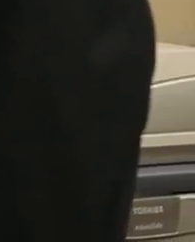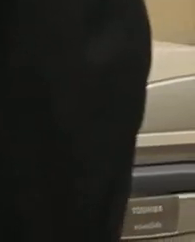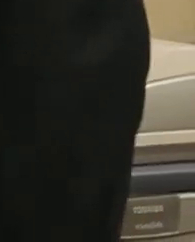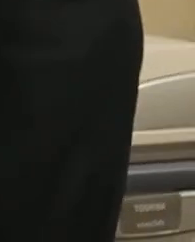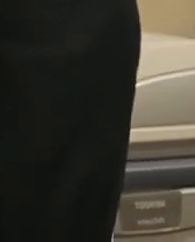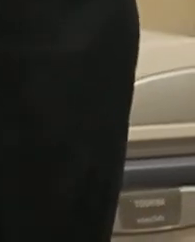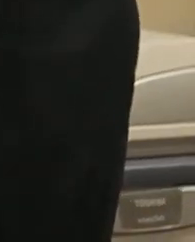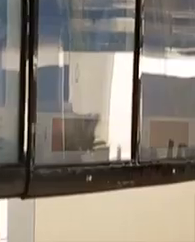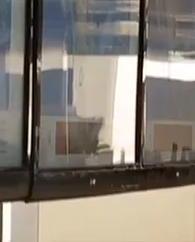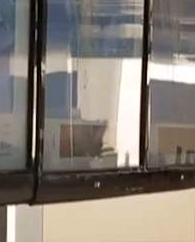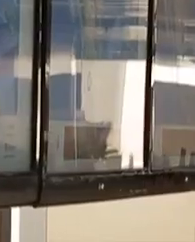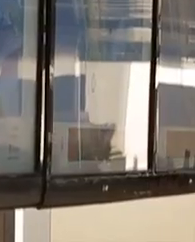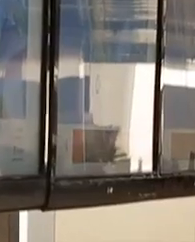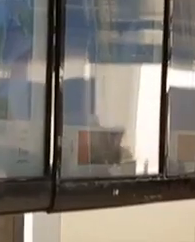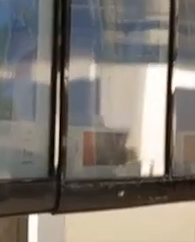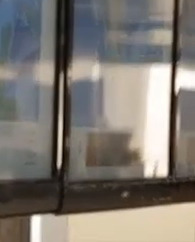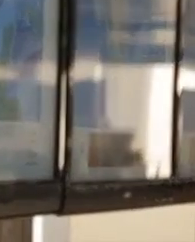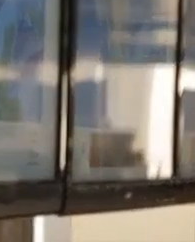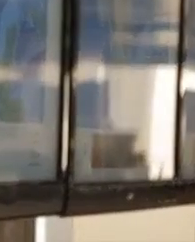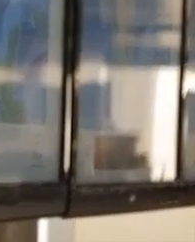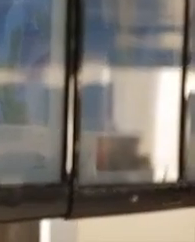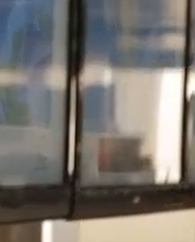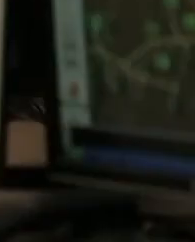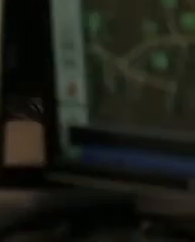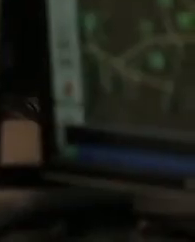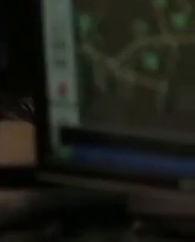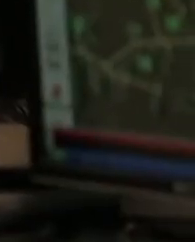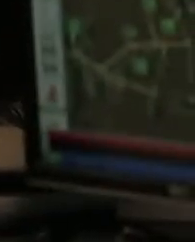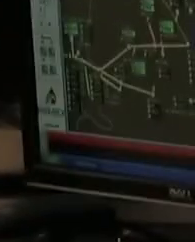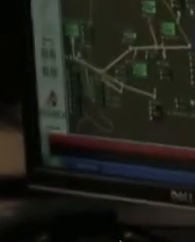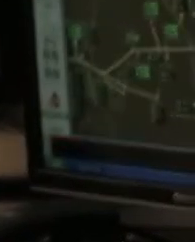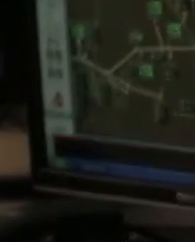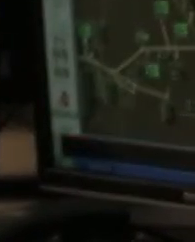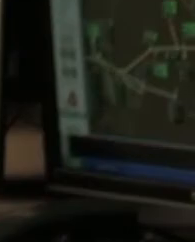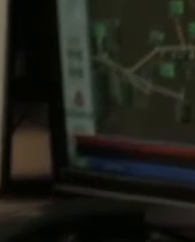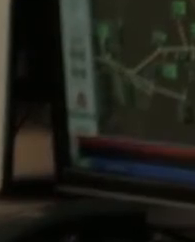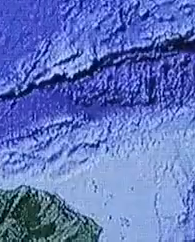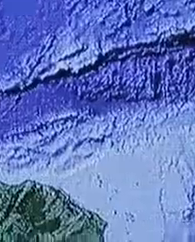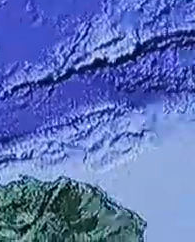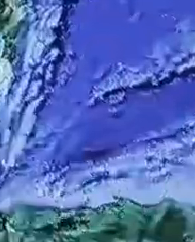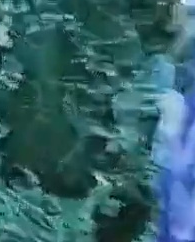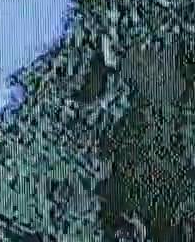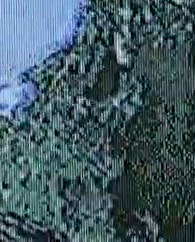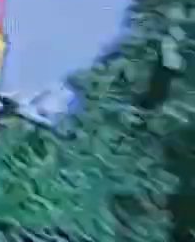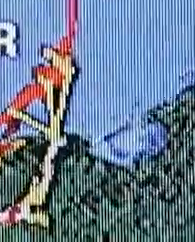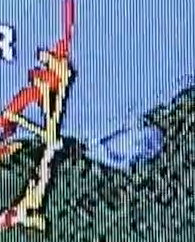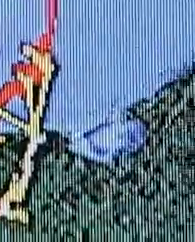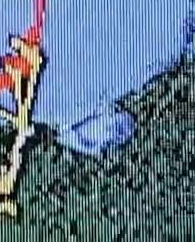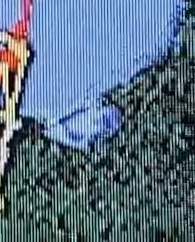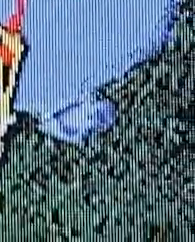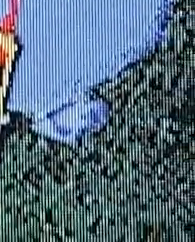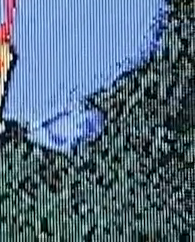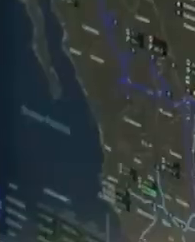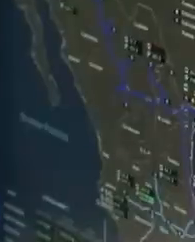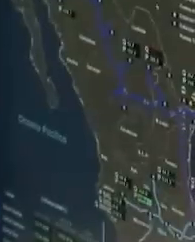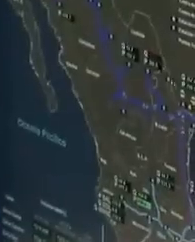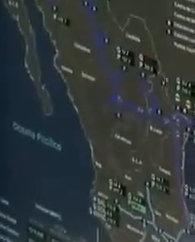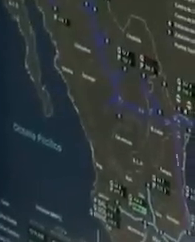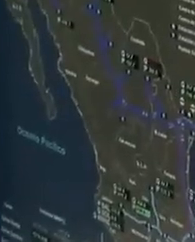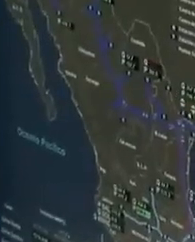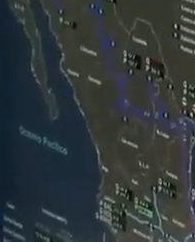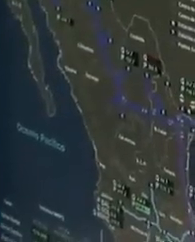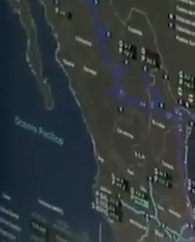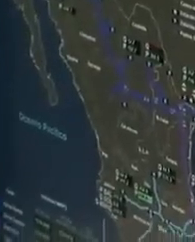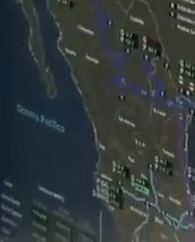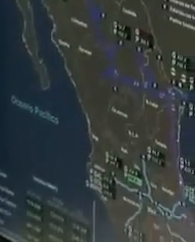mil 200 millones de pesos mexicanos, entre enero y marzo de ese año, un 6,6% más que los números